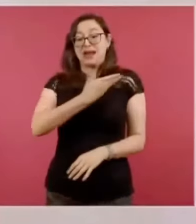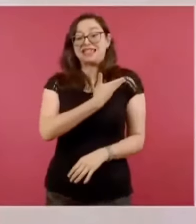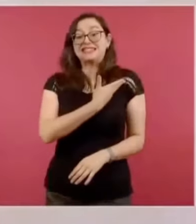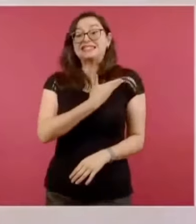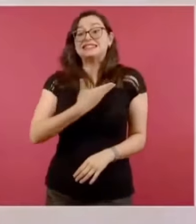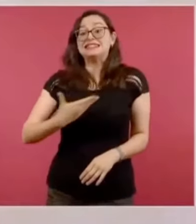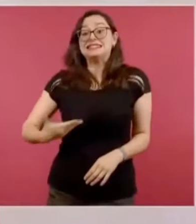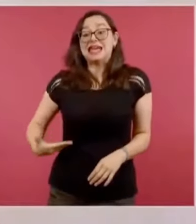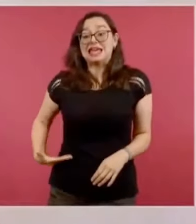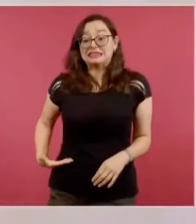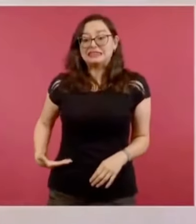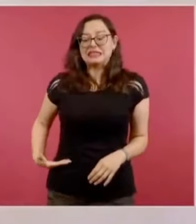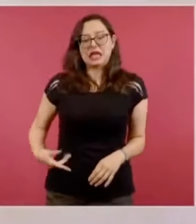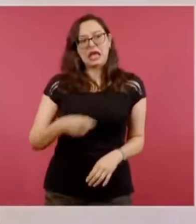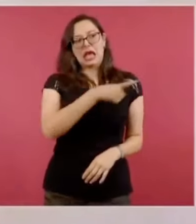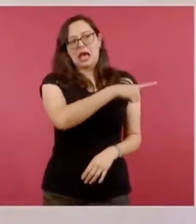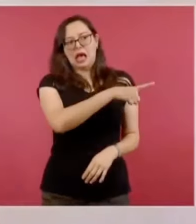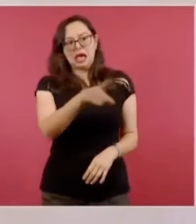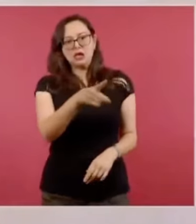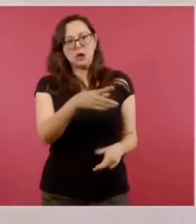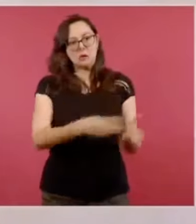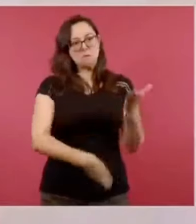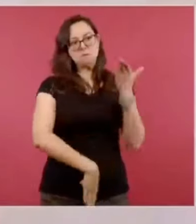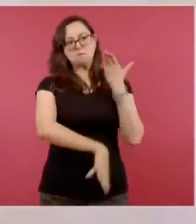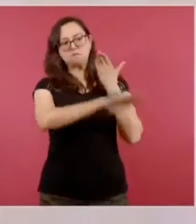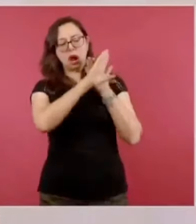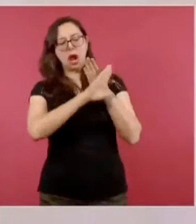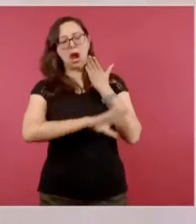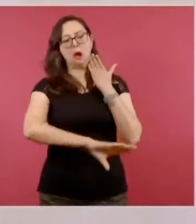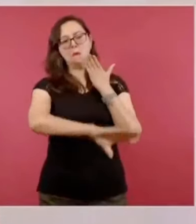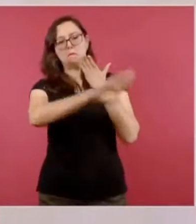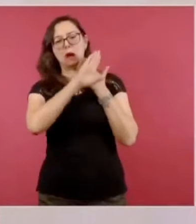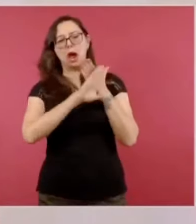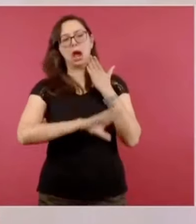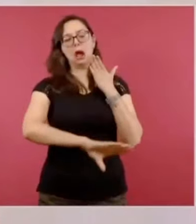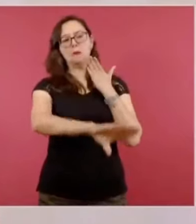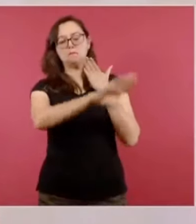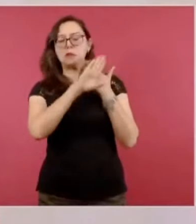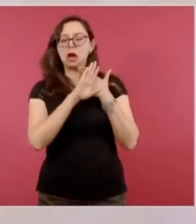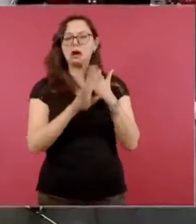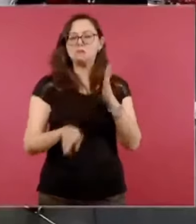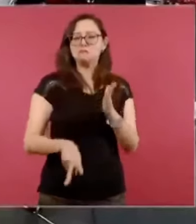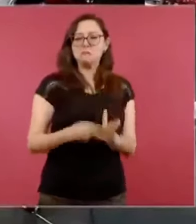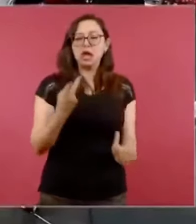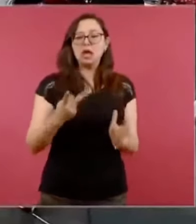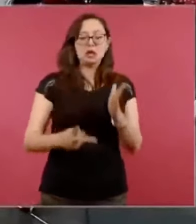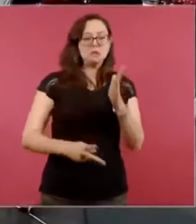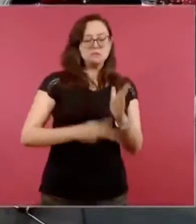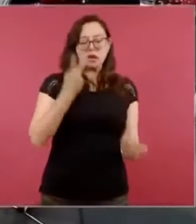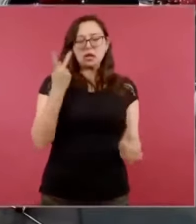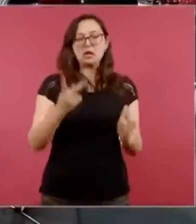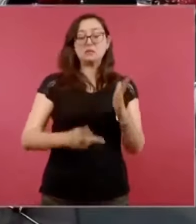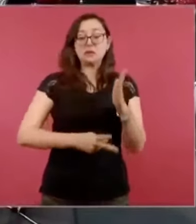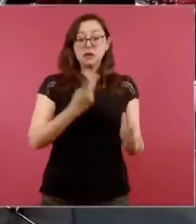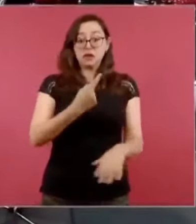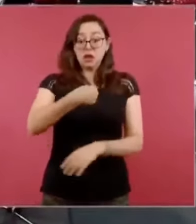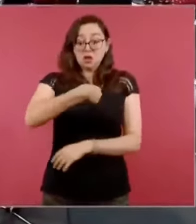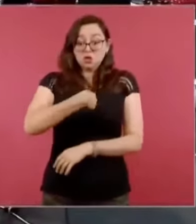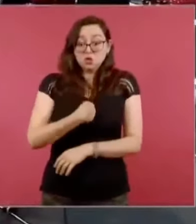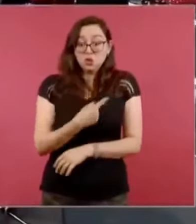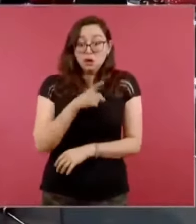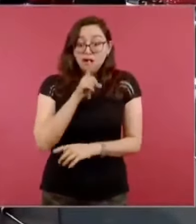es la autoridad. ¿Cómo voy a quedarme callado